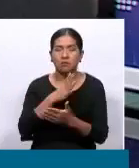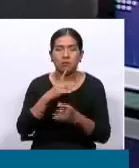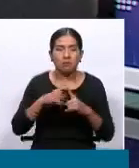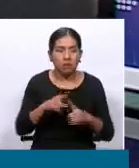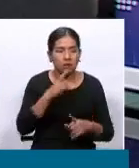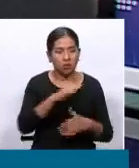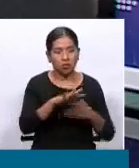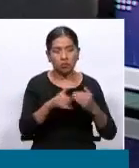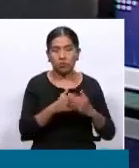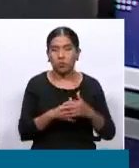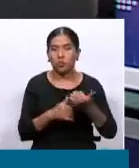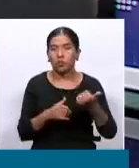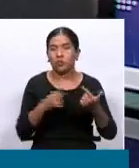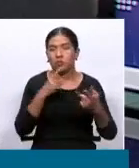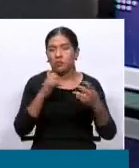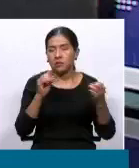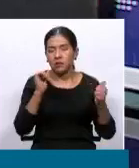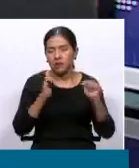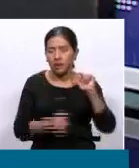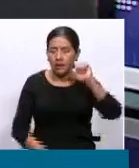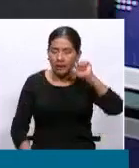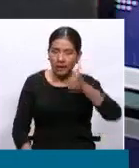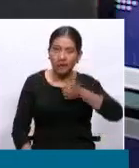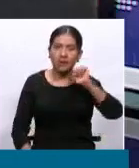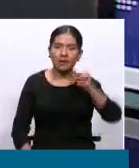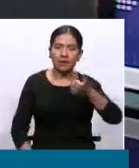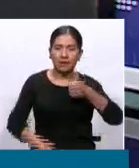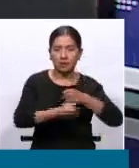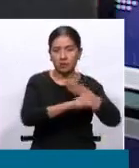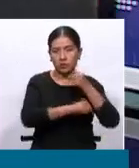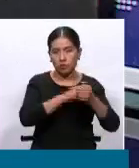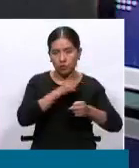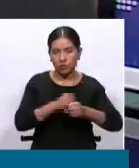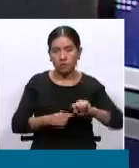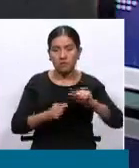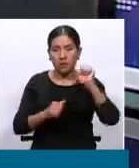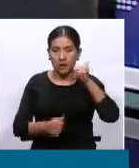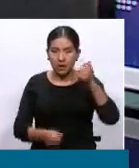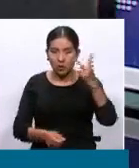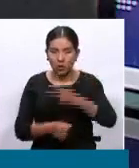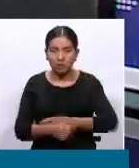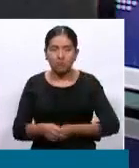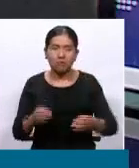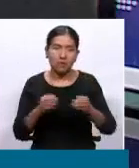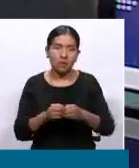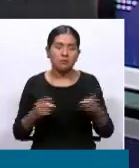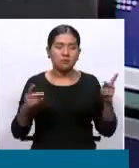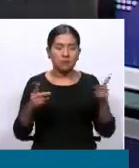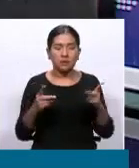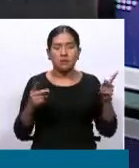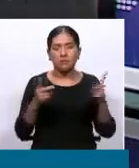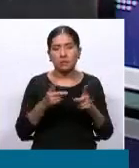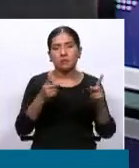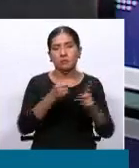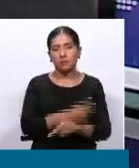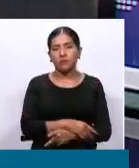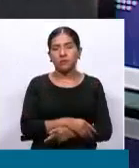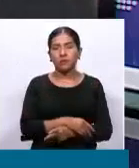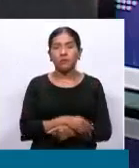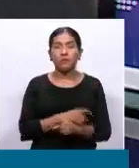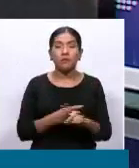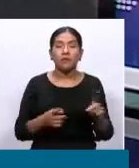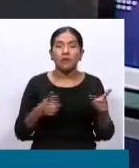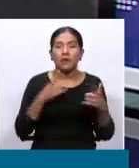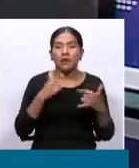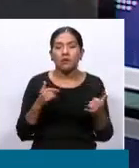más pobres están sufriendo día a día y con día que pasa, mayor situación de complejidad? Ahora,